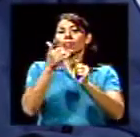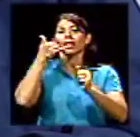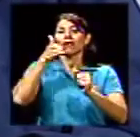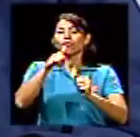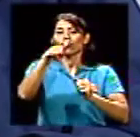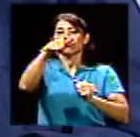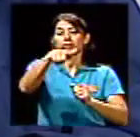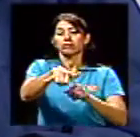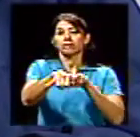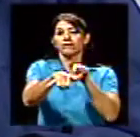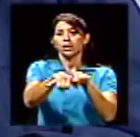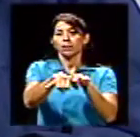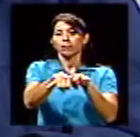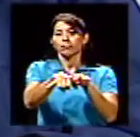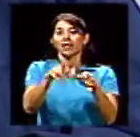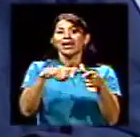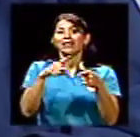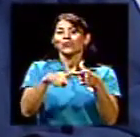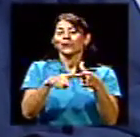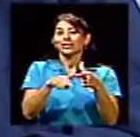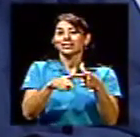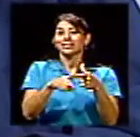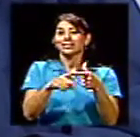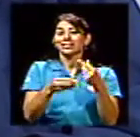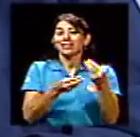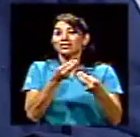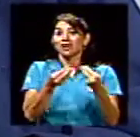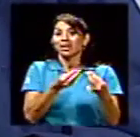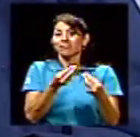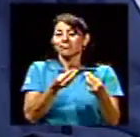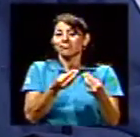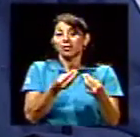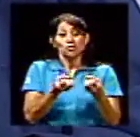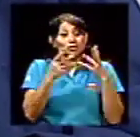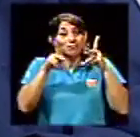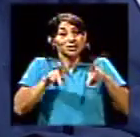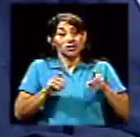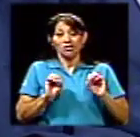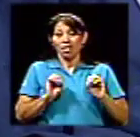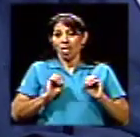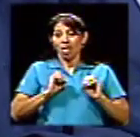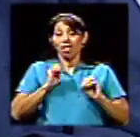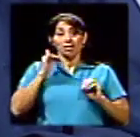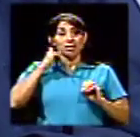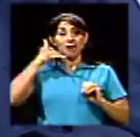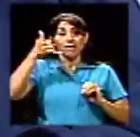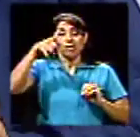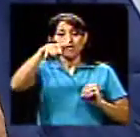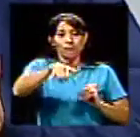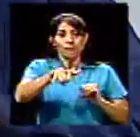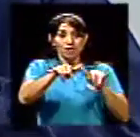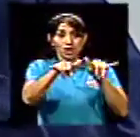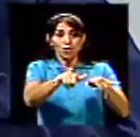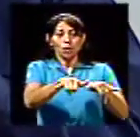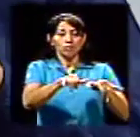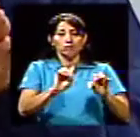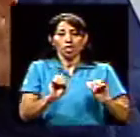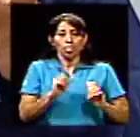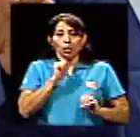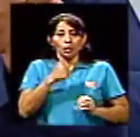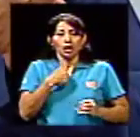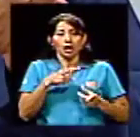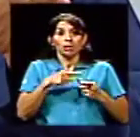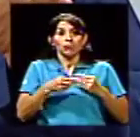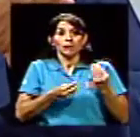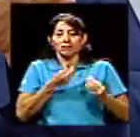quede por fuera un porcentaje de la población que no tiene teléfono fijo. Y si ese grupo de población